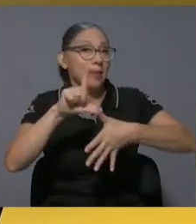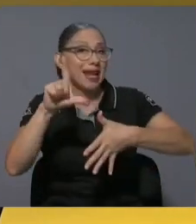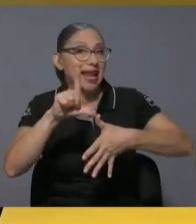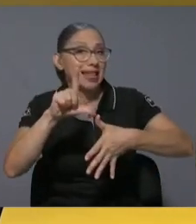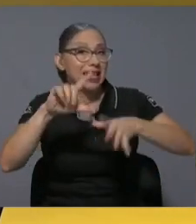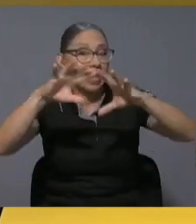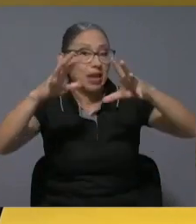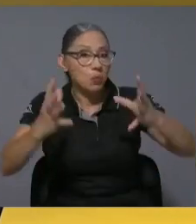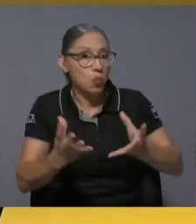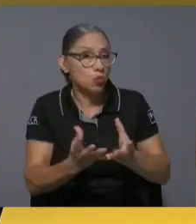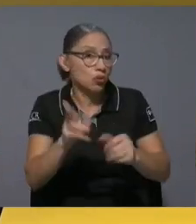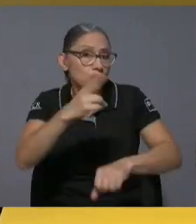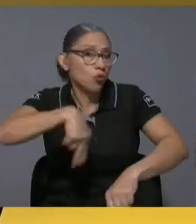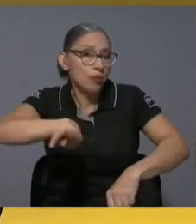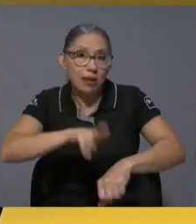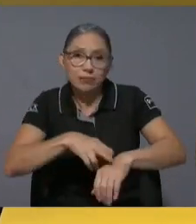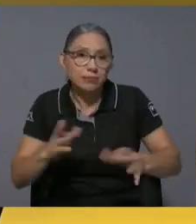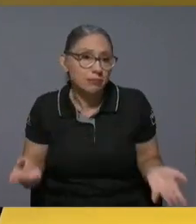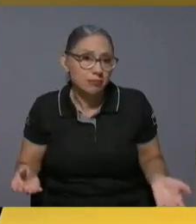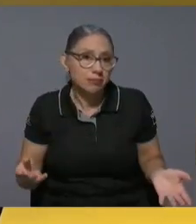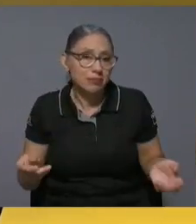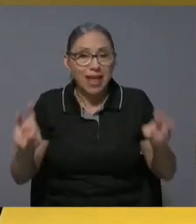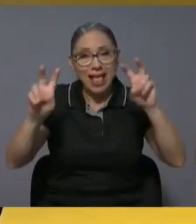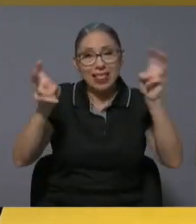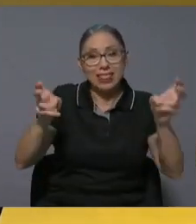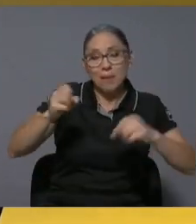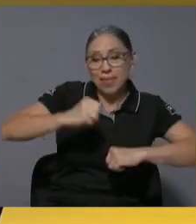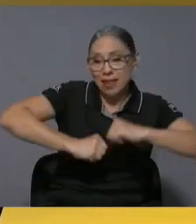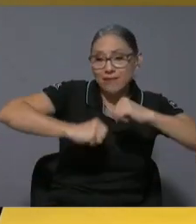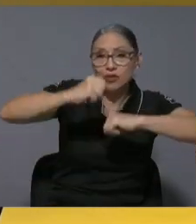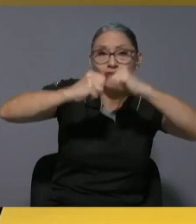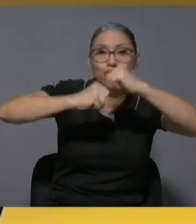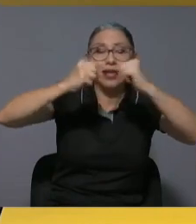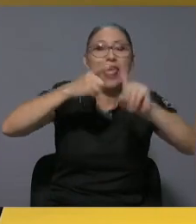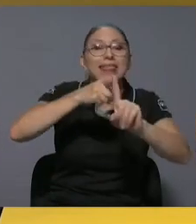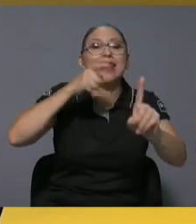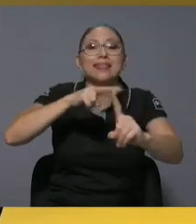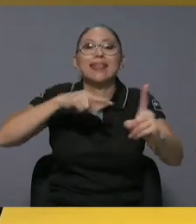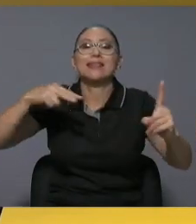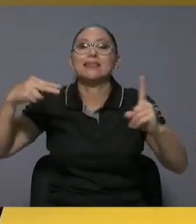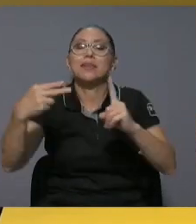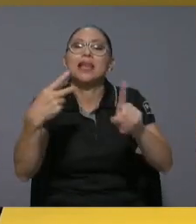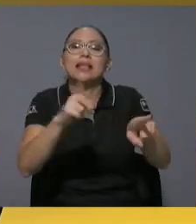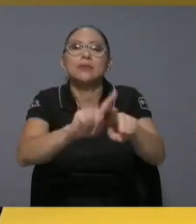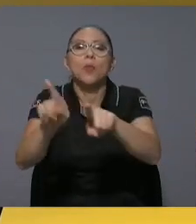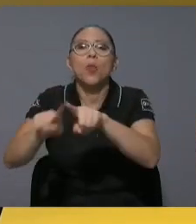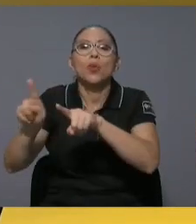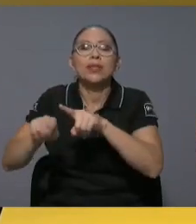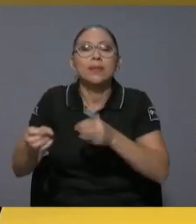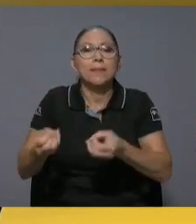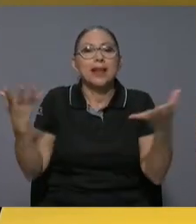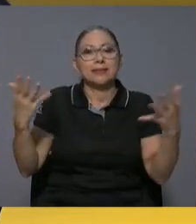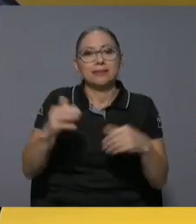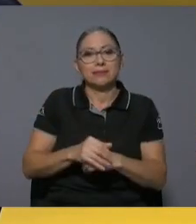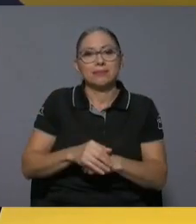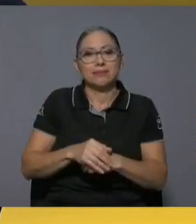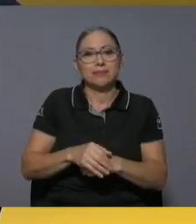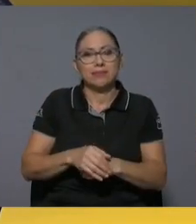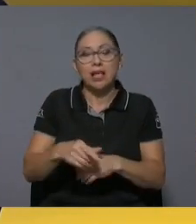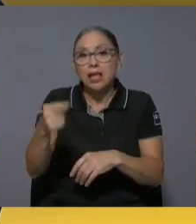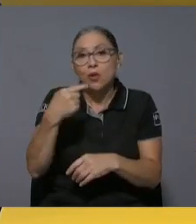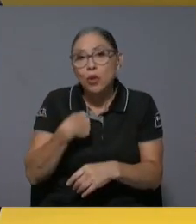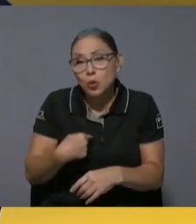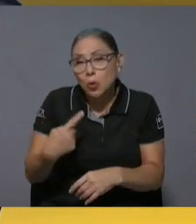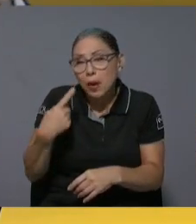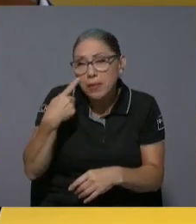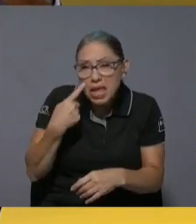normal digamos que el tema de la infraestructura se vea desde una disciplina desde múltiples disciplinas y conforme uno iba viendo cómo